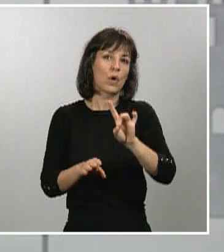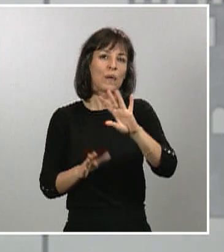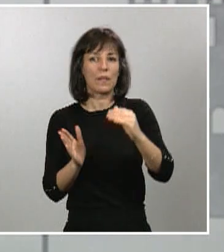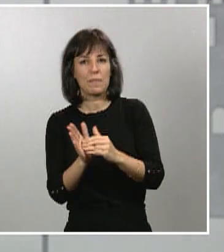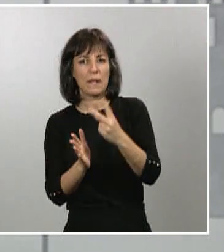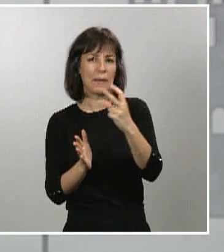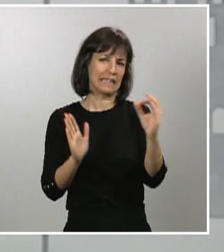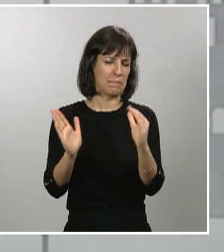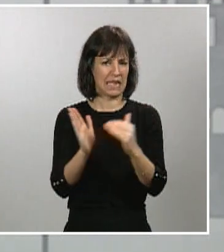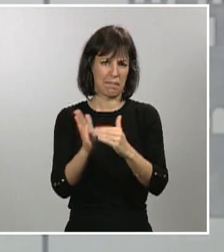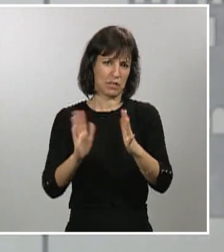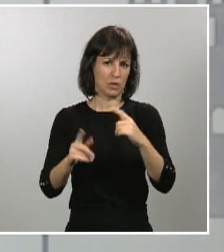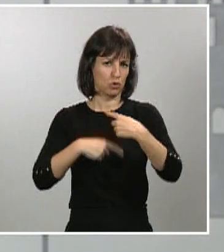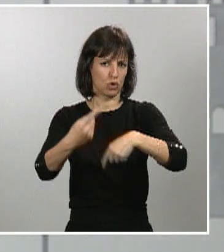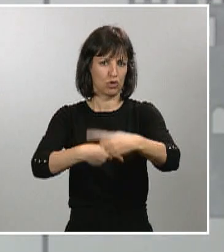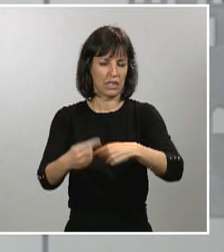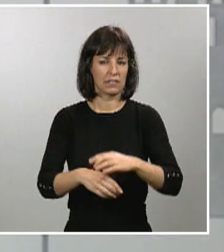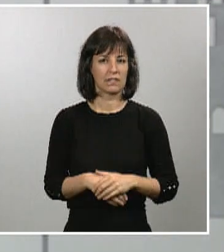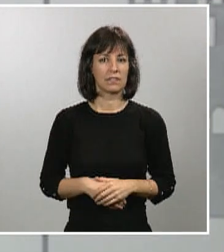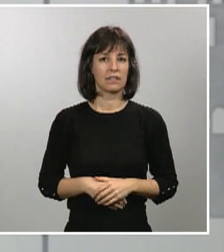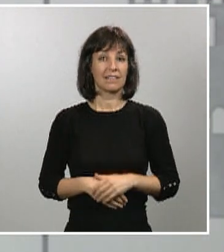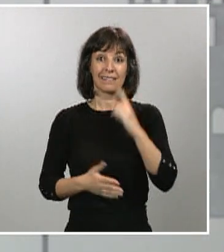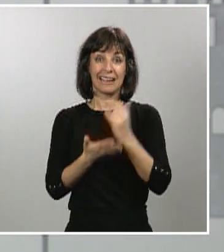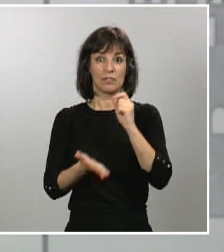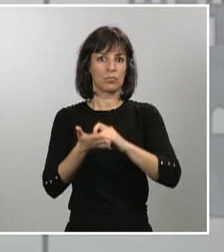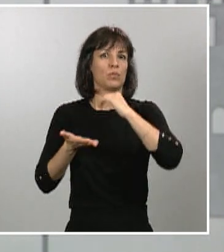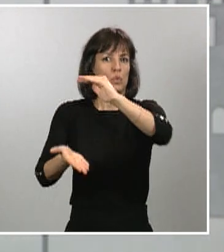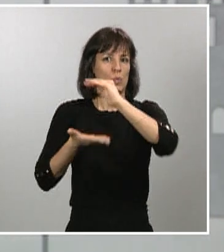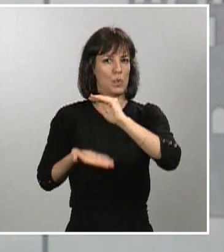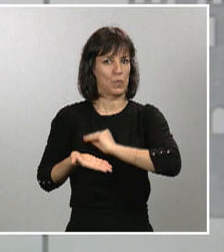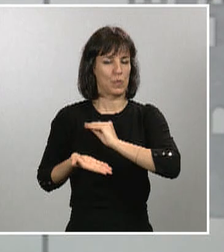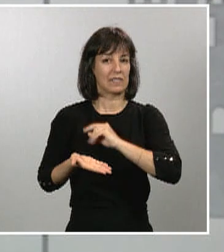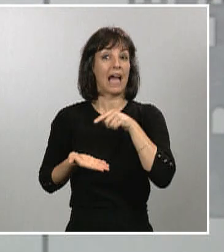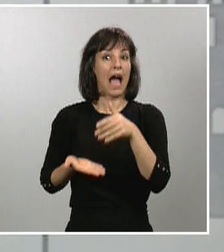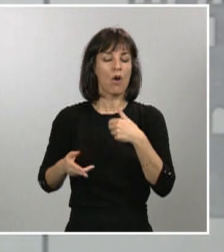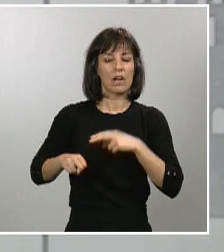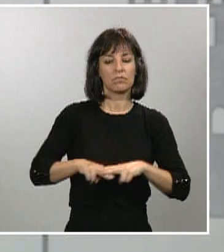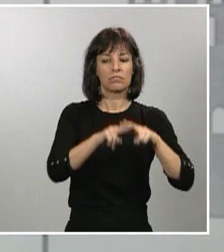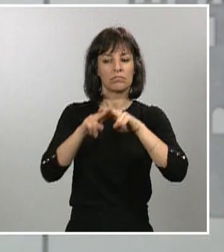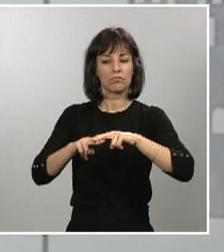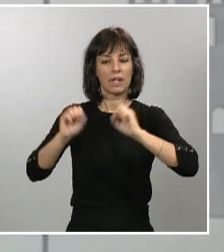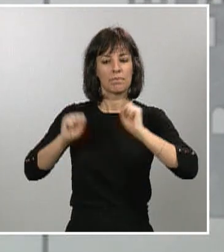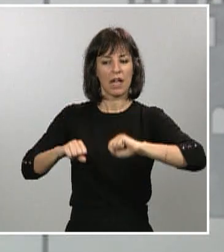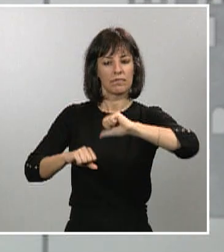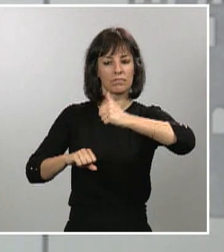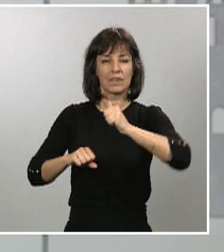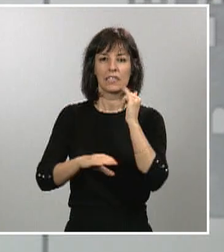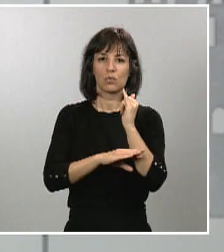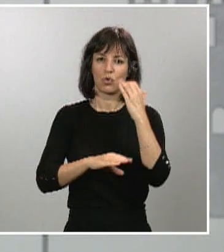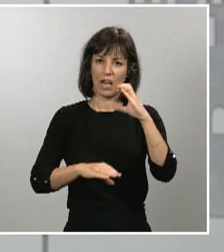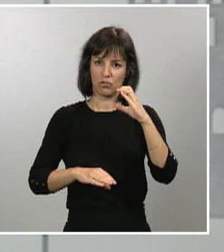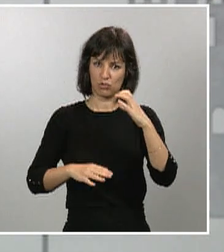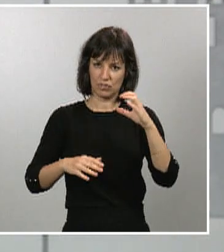primer contingente importante de test rápidos que en estos momentos están siendo validados en el Instituto de Salud Carlos III para también